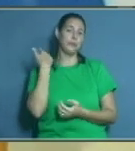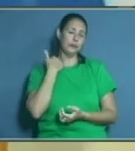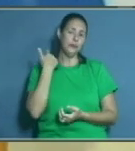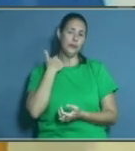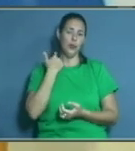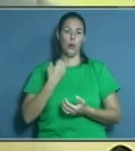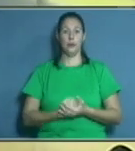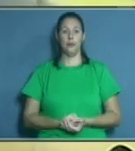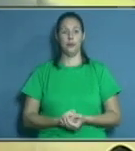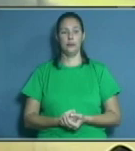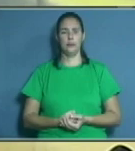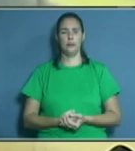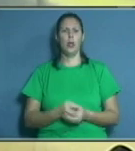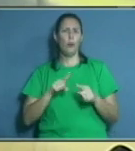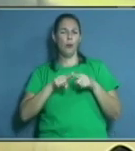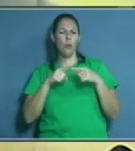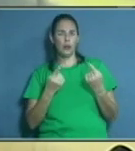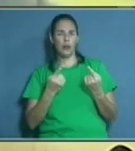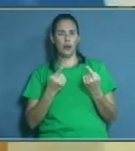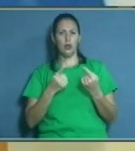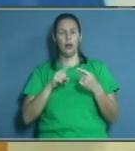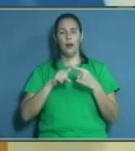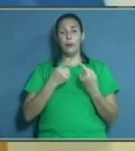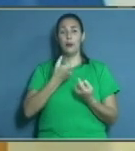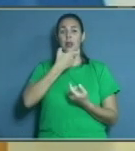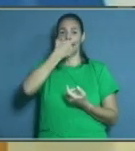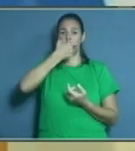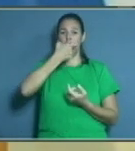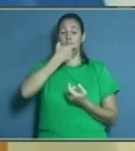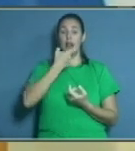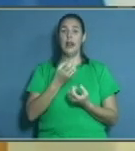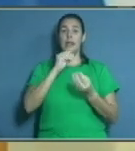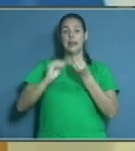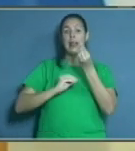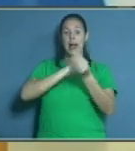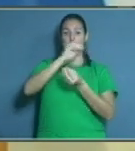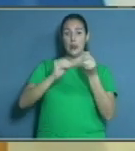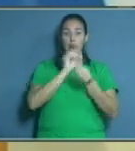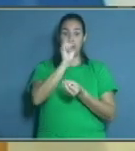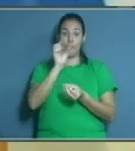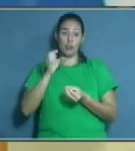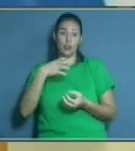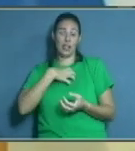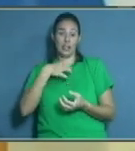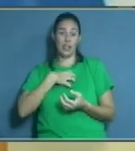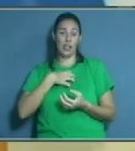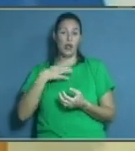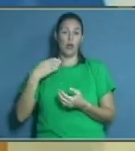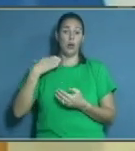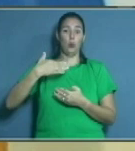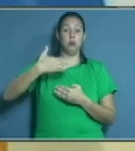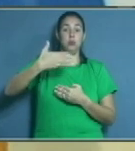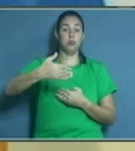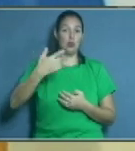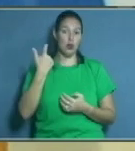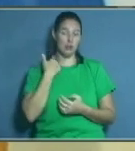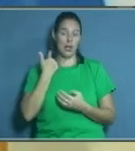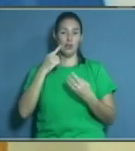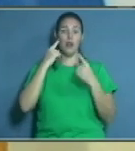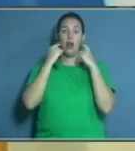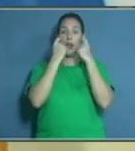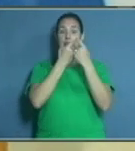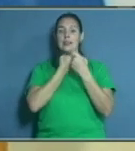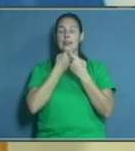¿Por qué, doctora? ¿Por el desgaste? Por el desgaste, por el cambio fisiológico que se produce con la edad que genera cambios en los tejidos bucales